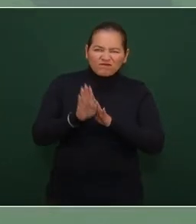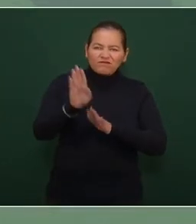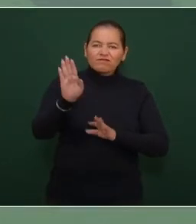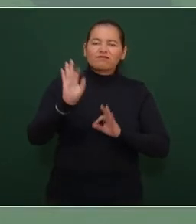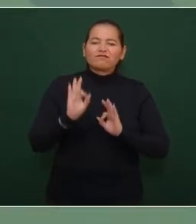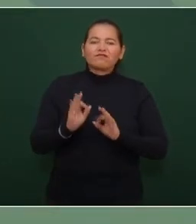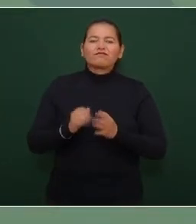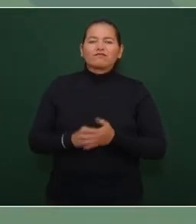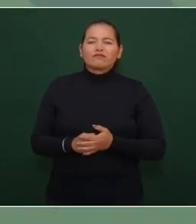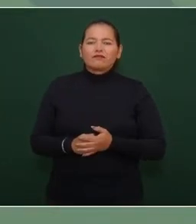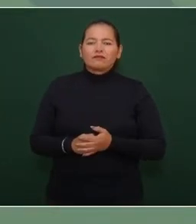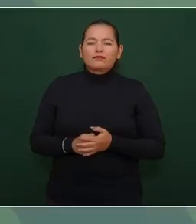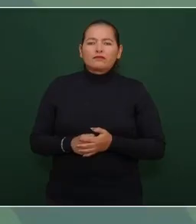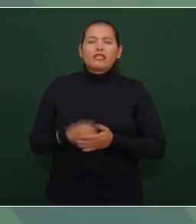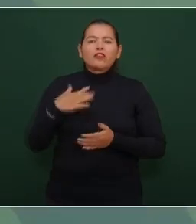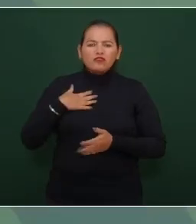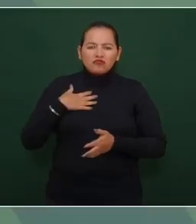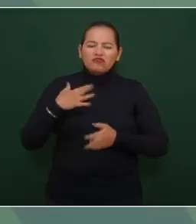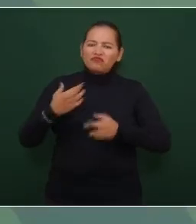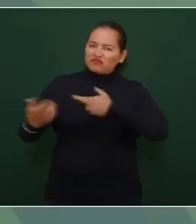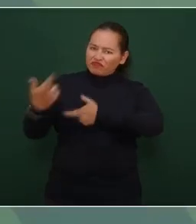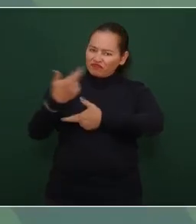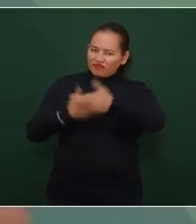voy a regresar a Puebla